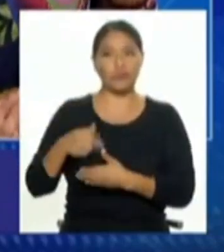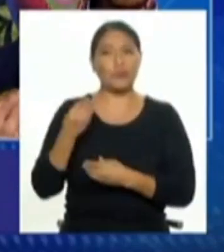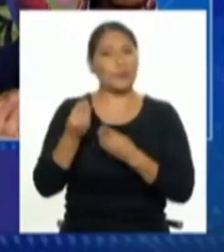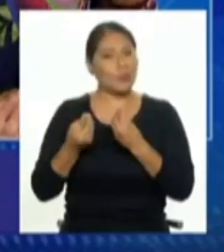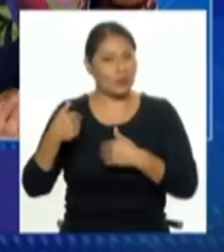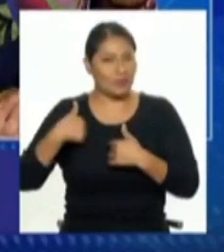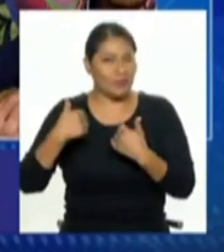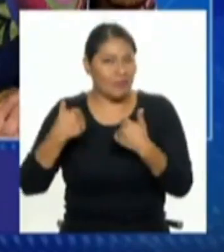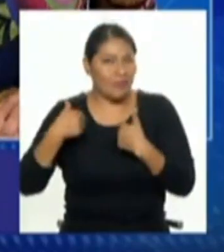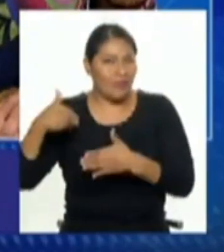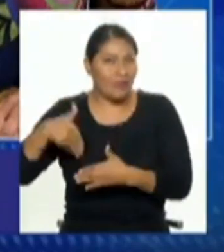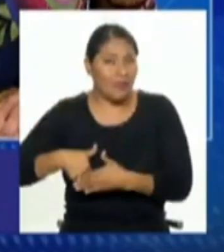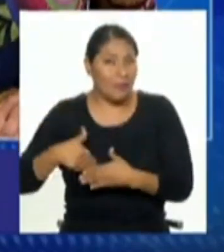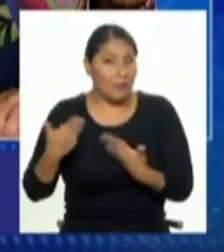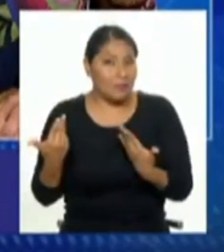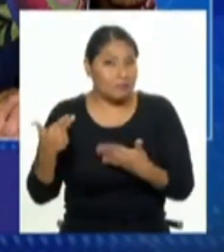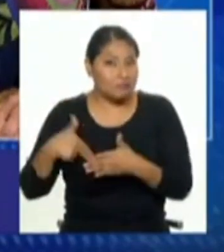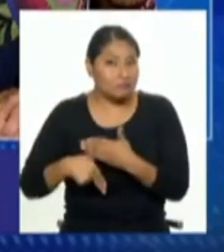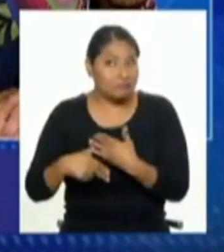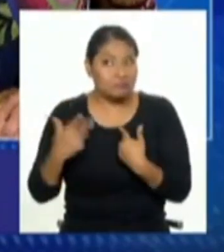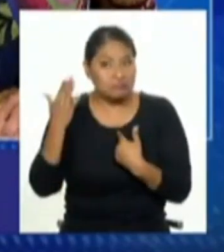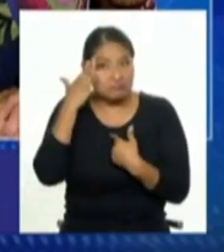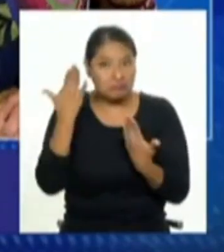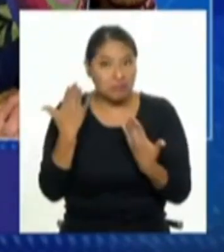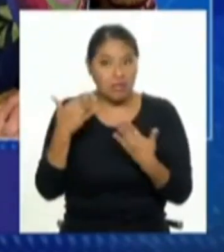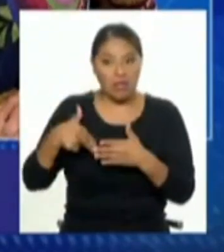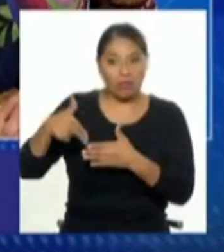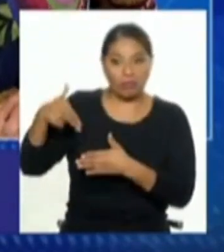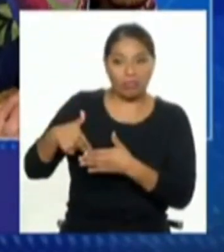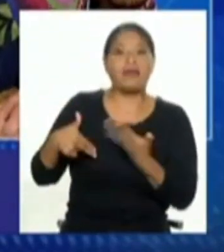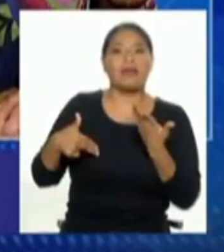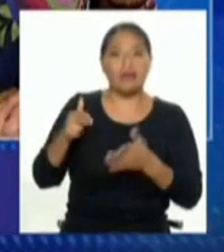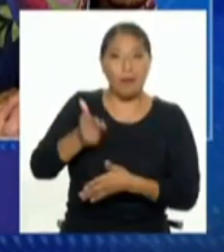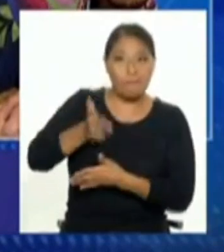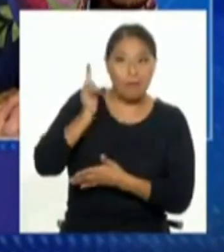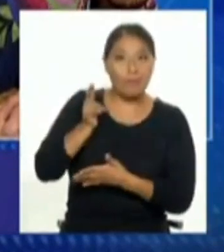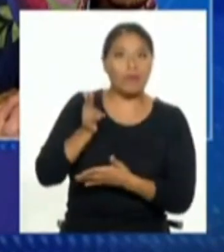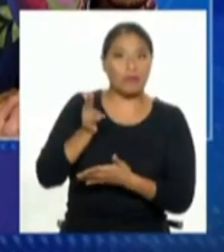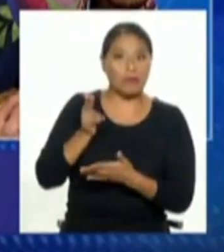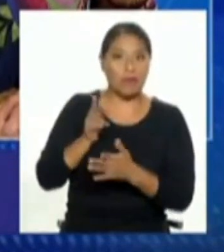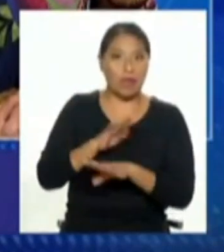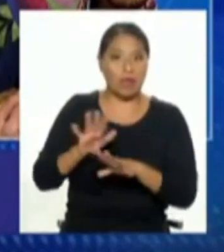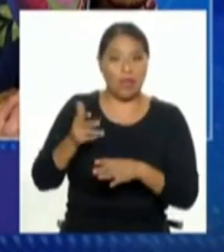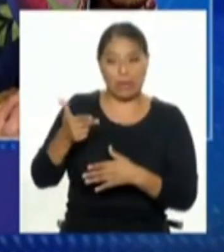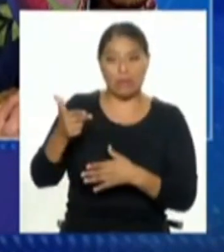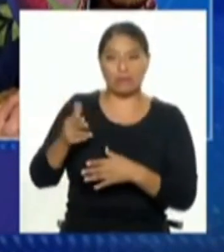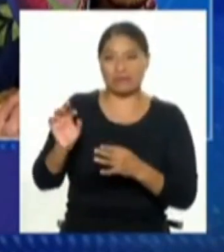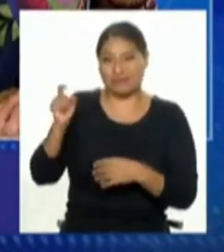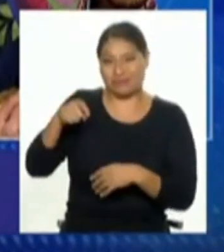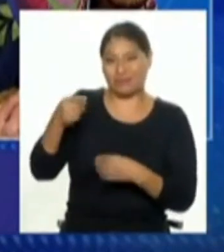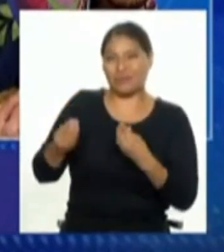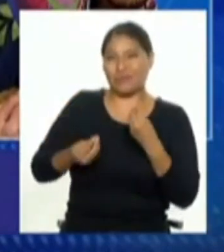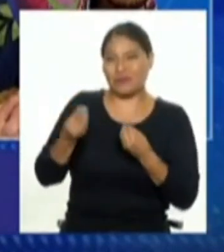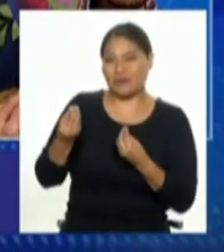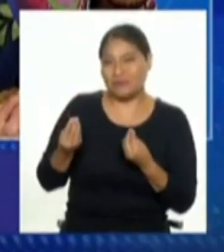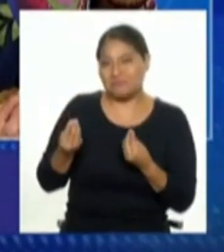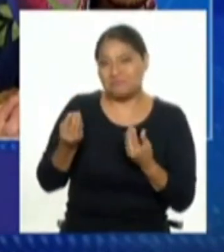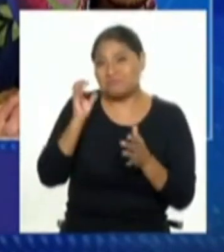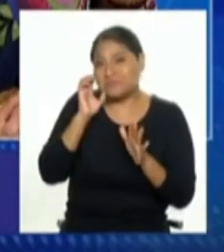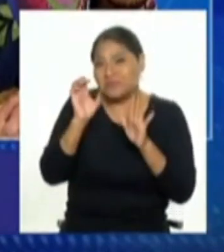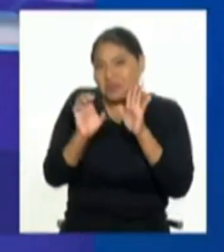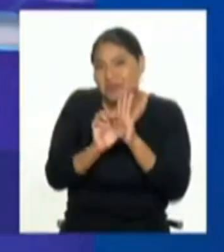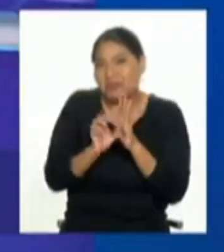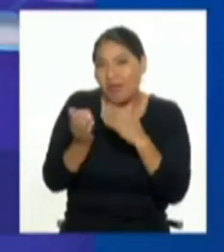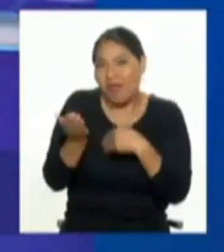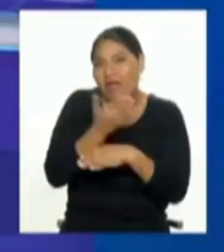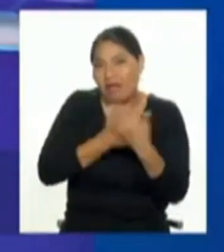Claro, pasar. Y si es así, mejor que no haya un tiroteo, ¿no? O sea, porque eso está lleno de personas. Entonces, creo que hay cierta razonabilidad, pero lo pongo como ejemplo, porque